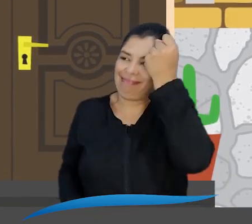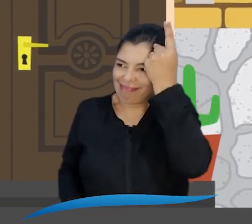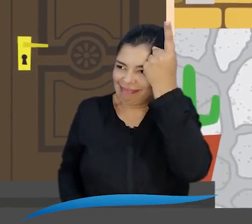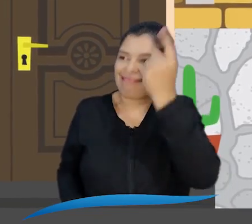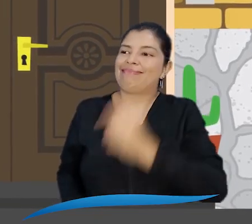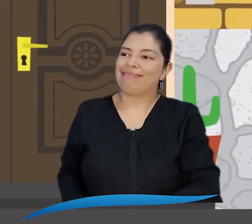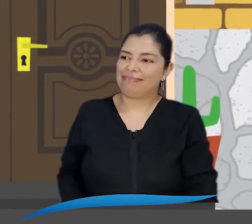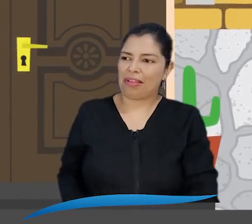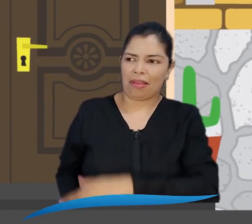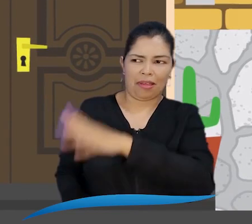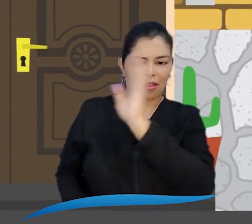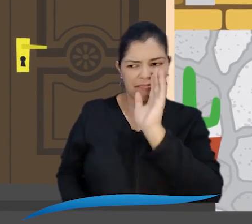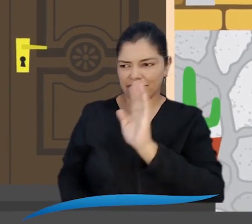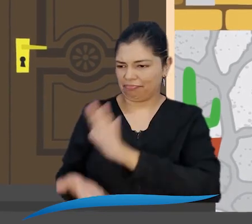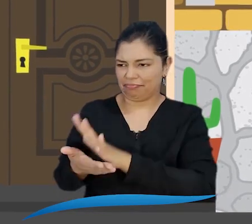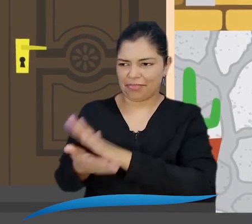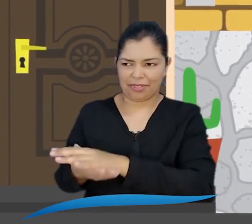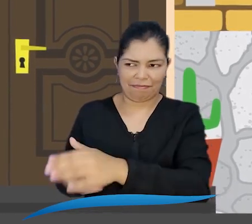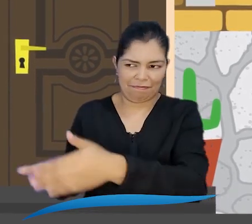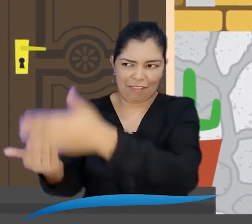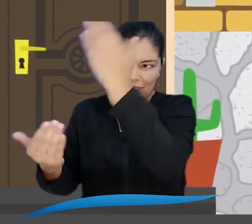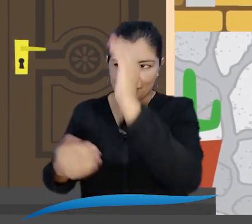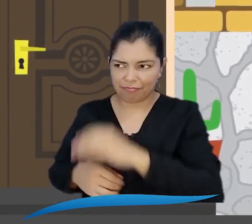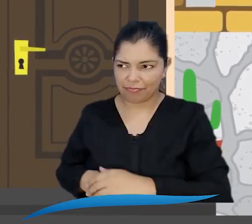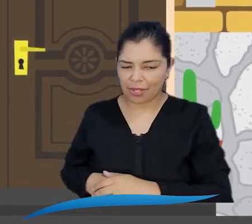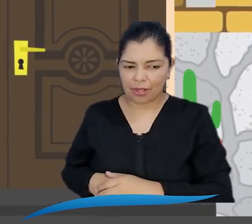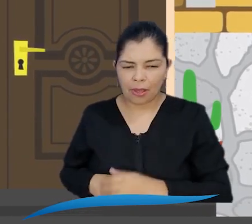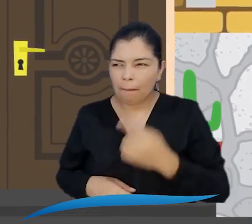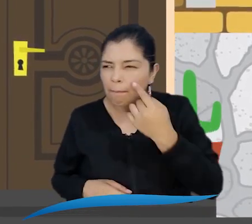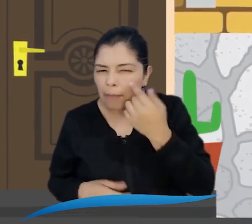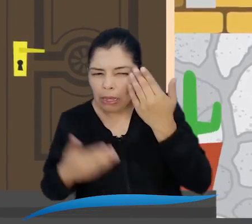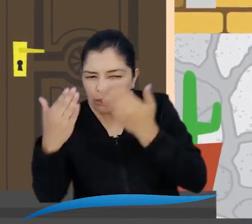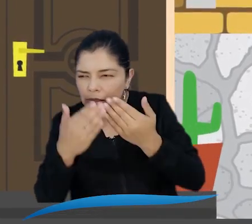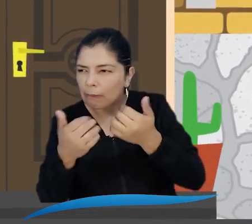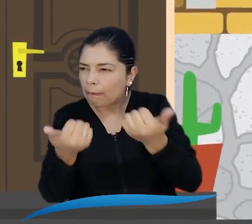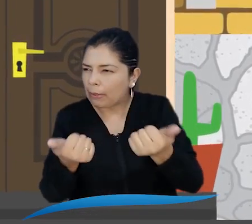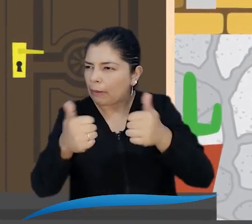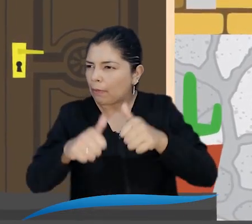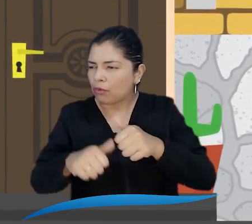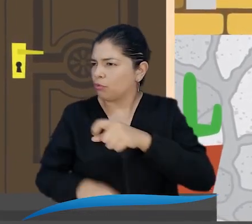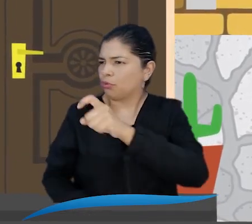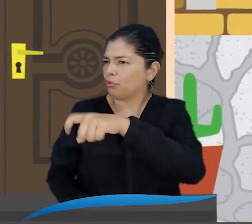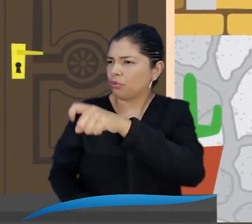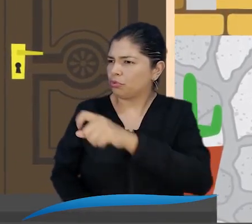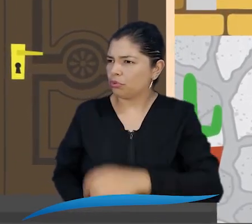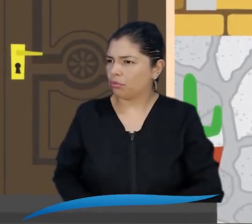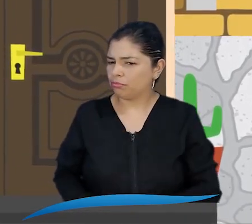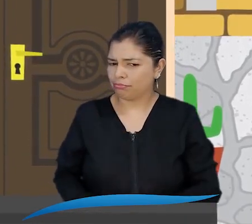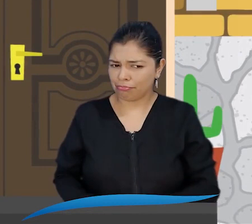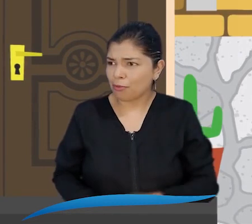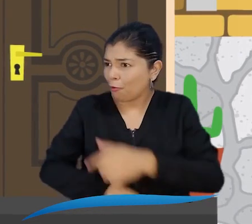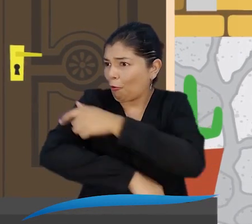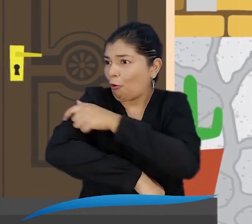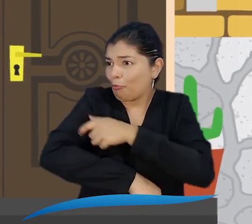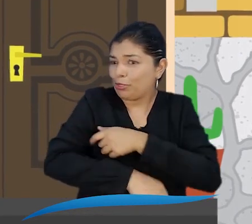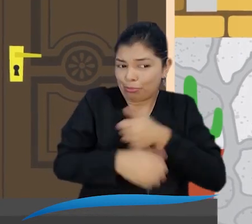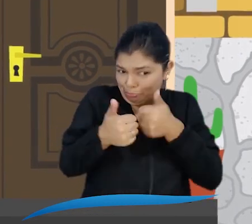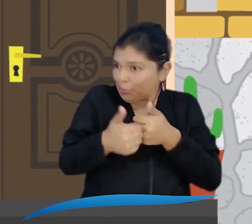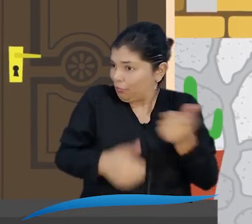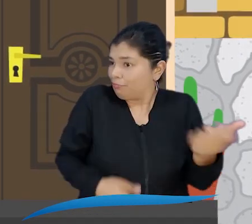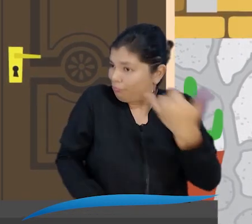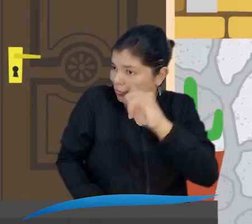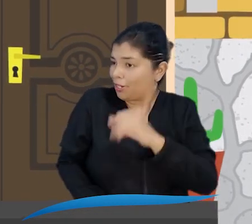claritos, sí nos entendemos, doctora. Entonces, eso va a ser re facilísimo porque no hay necesidad del diagnóstico ese,